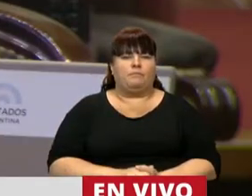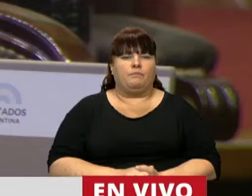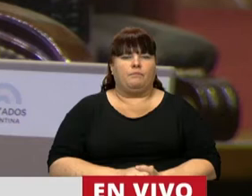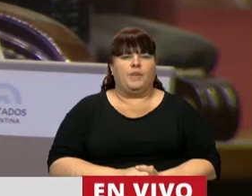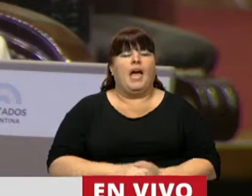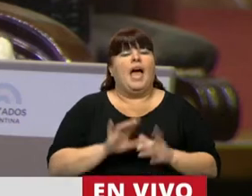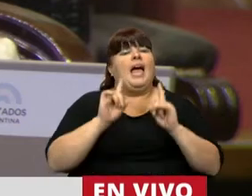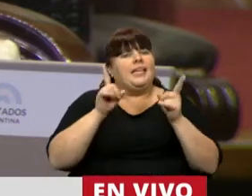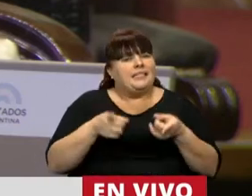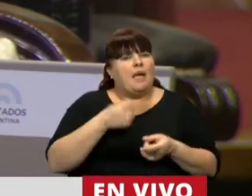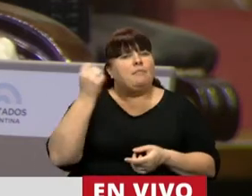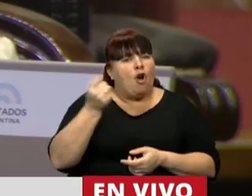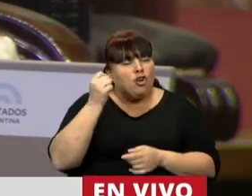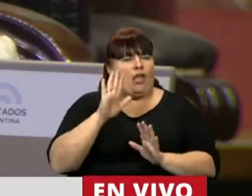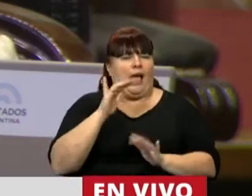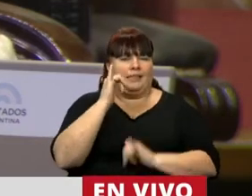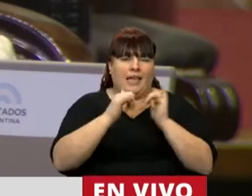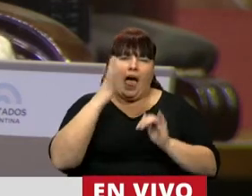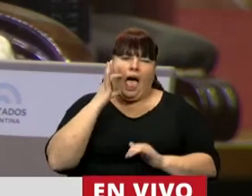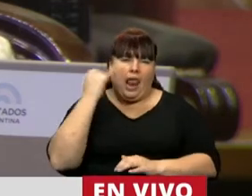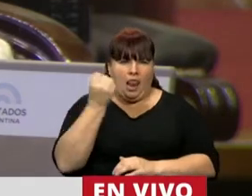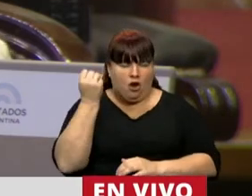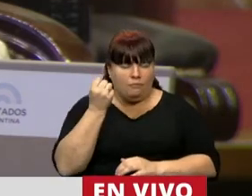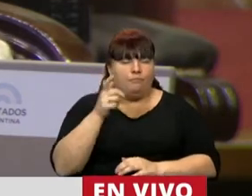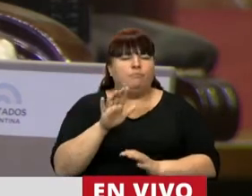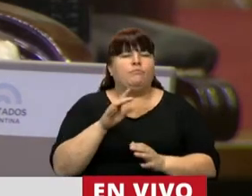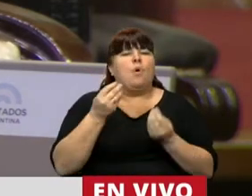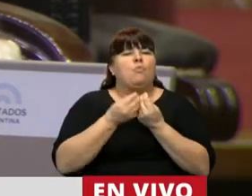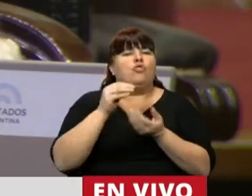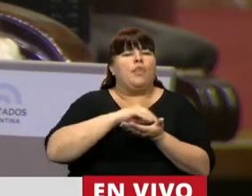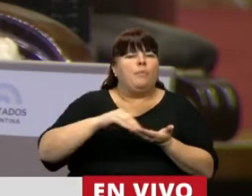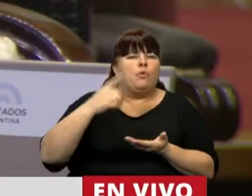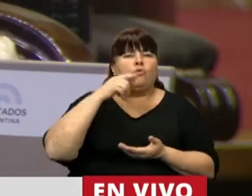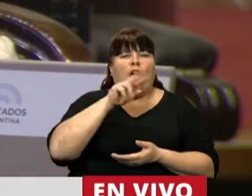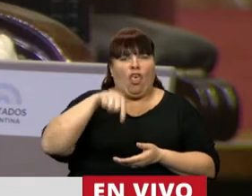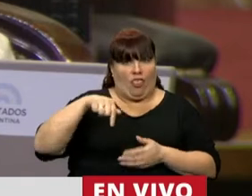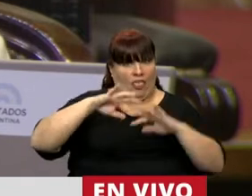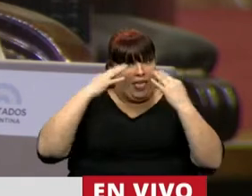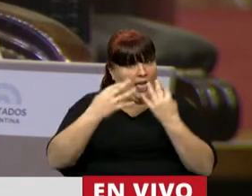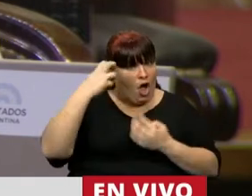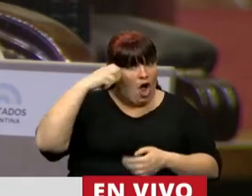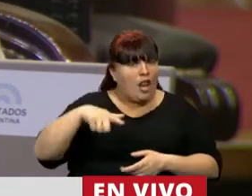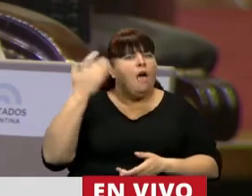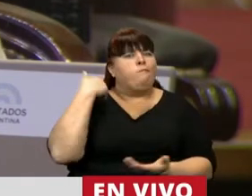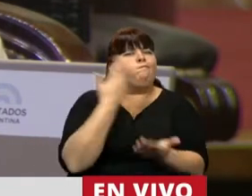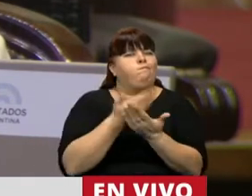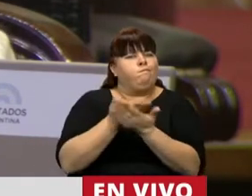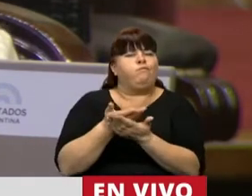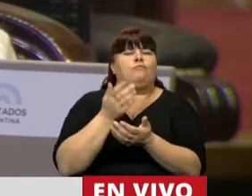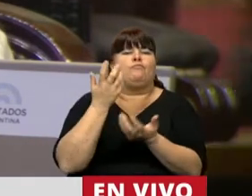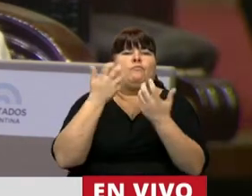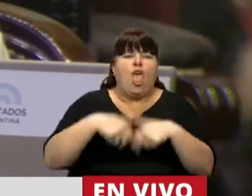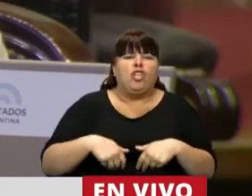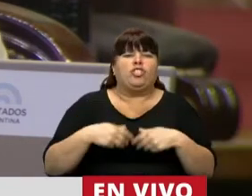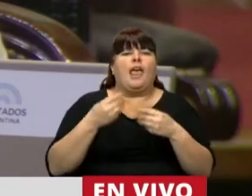Pero también es importante remarcar algo. Muchos diputados y diputadas de esta casa habían presentado proyectos